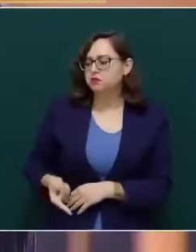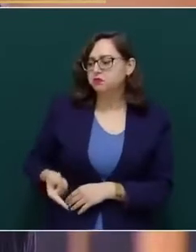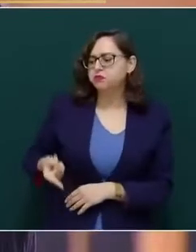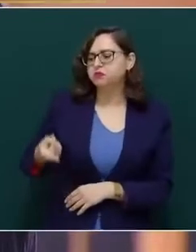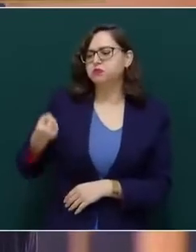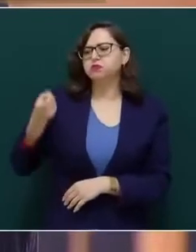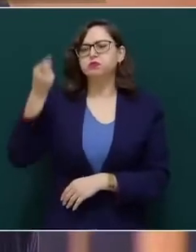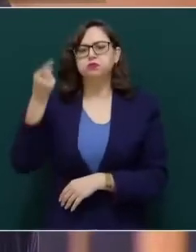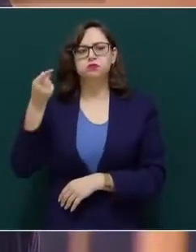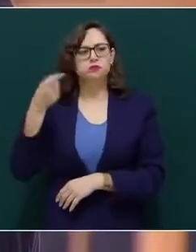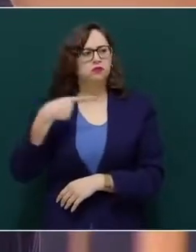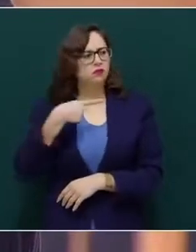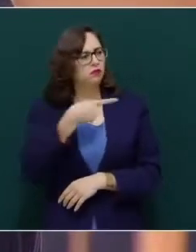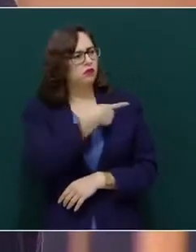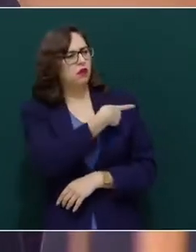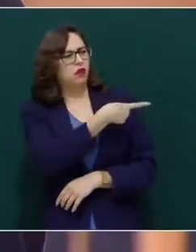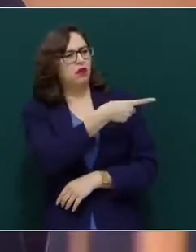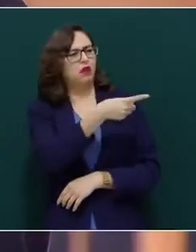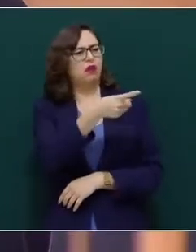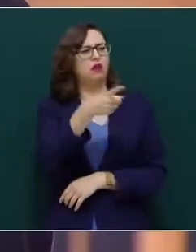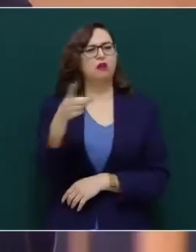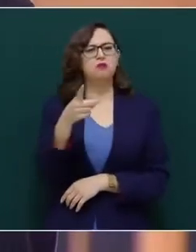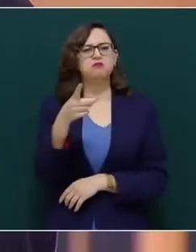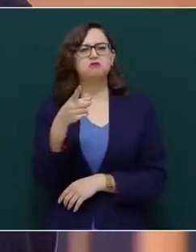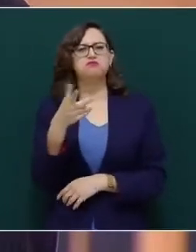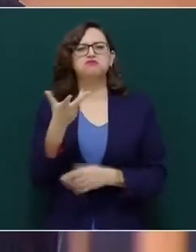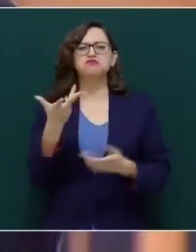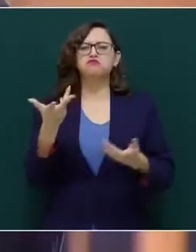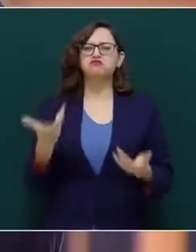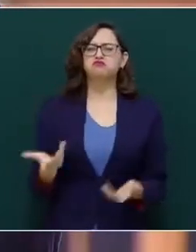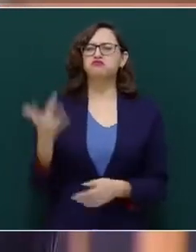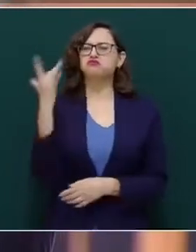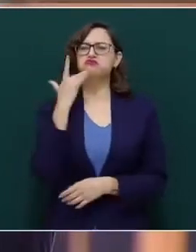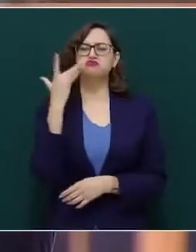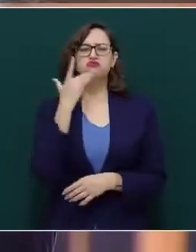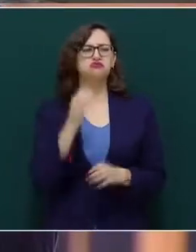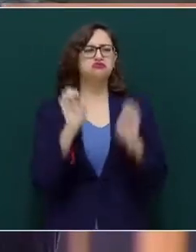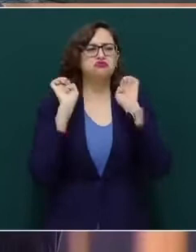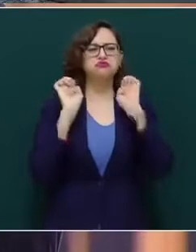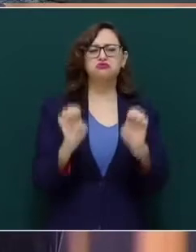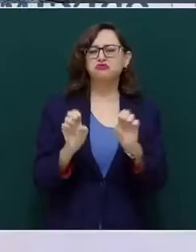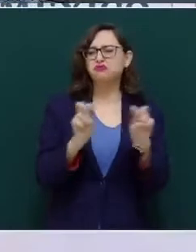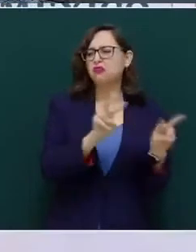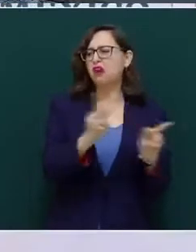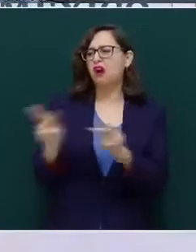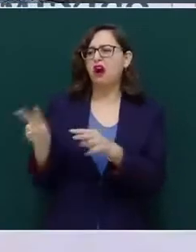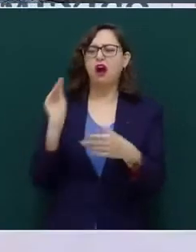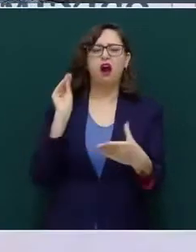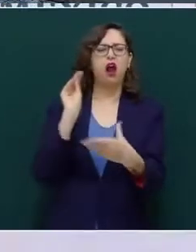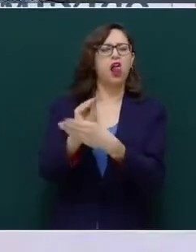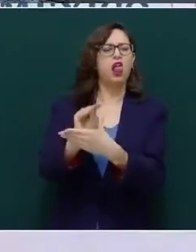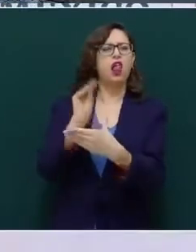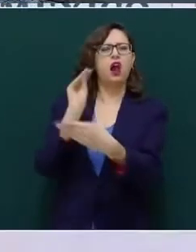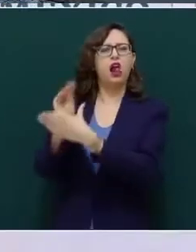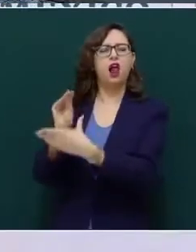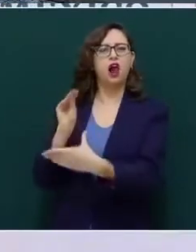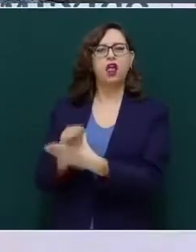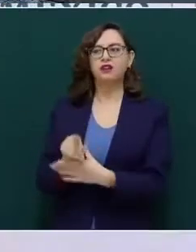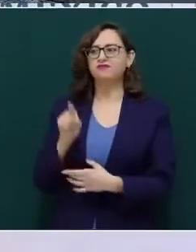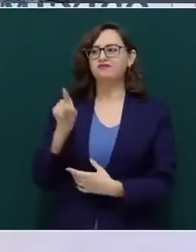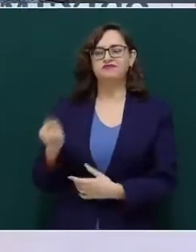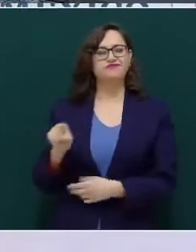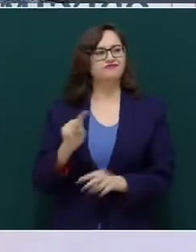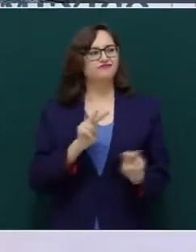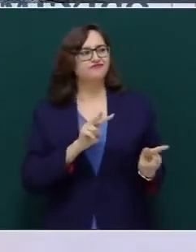comodidad de quienes provienen de cuna fina. Bolívar pertenecía a una familia